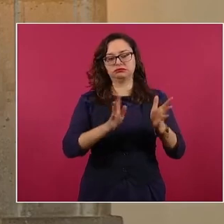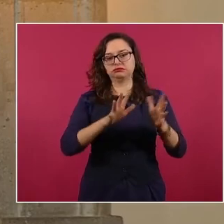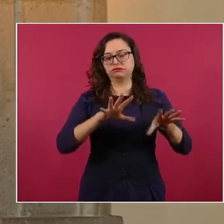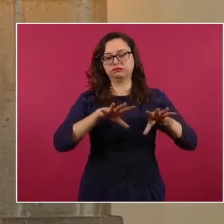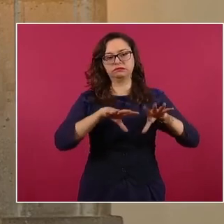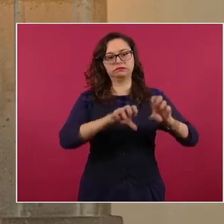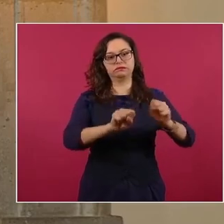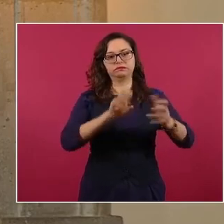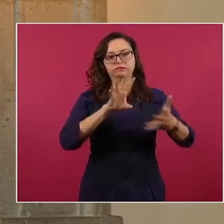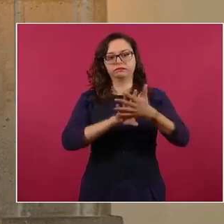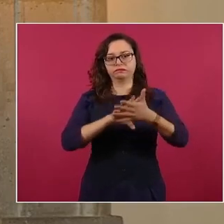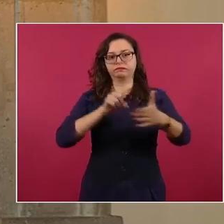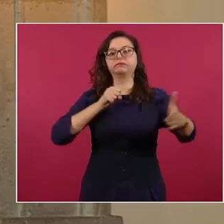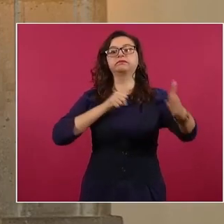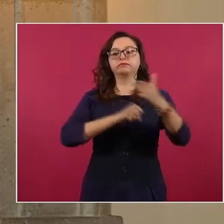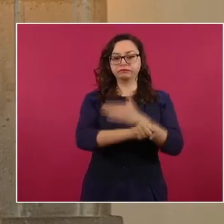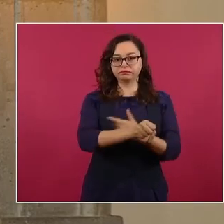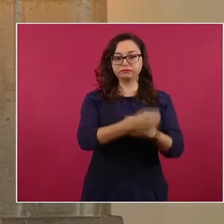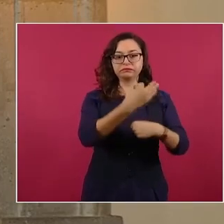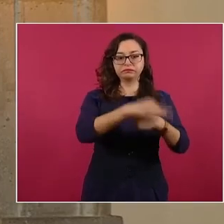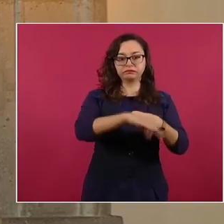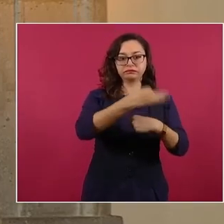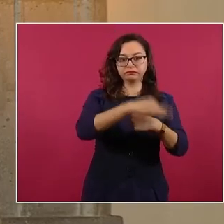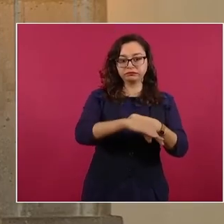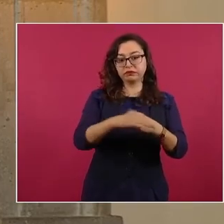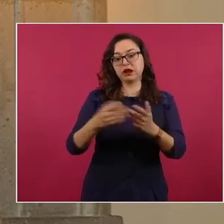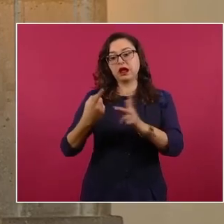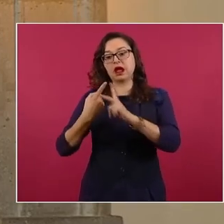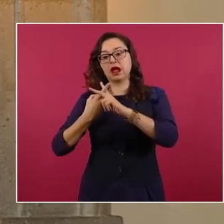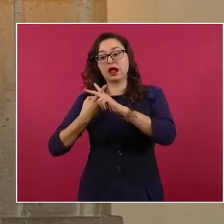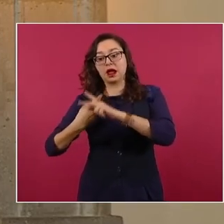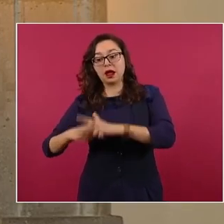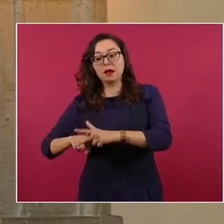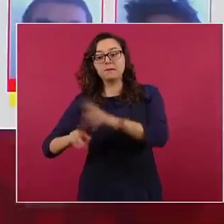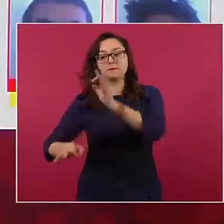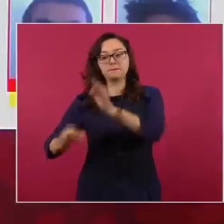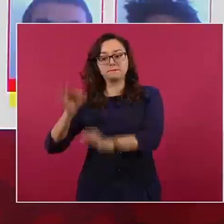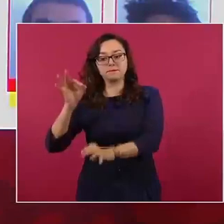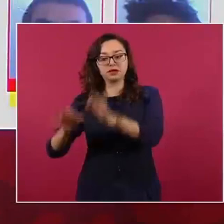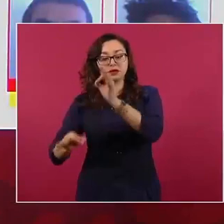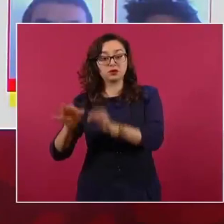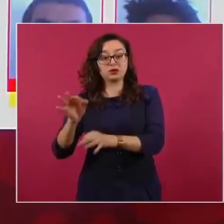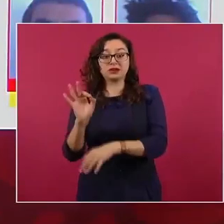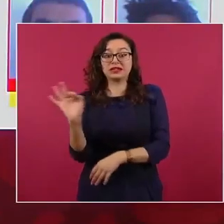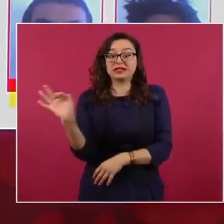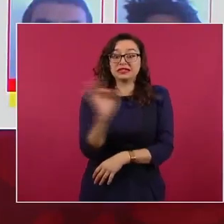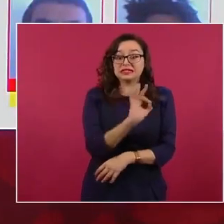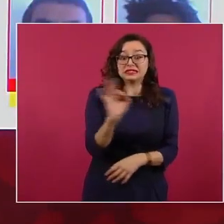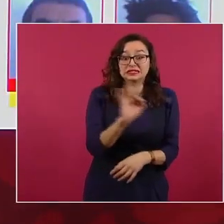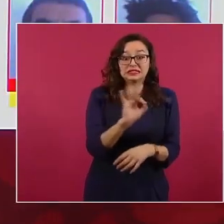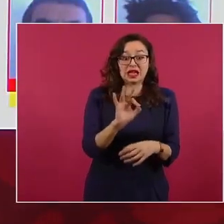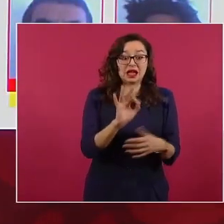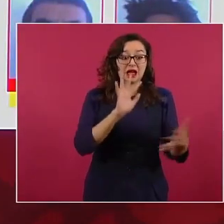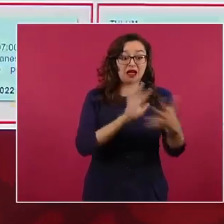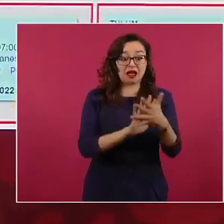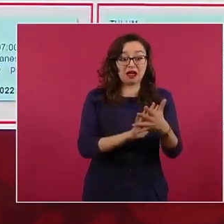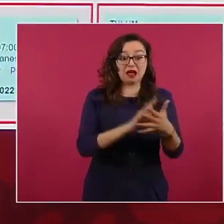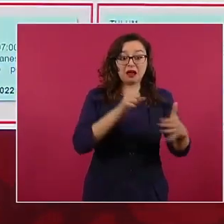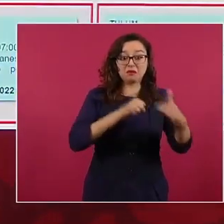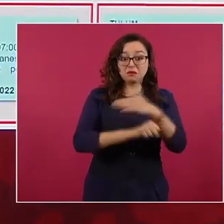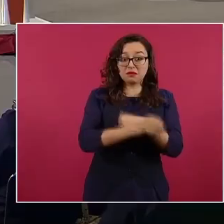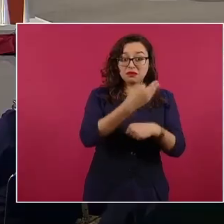que implica la prisión preventiva oficiosa nuevamente. Si no hubiera esto, podrían estar ahorita en libertad. Siguiente.